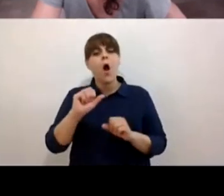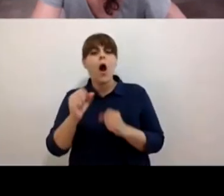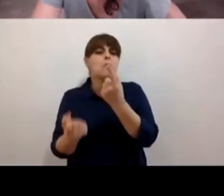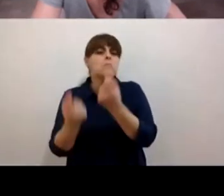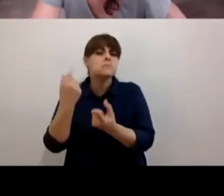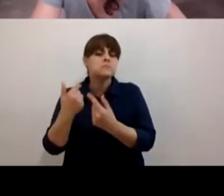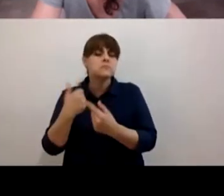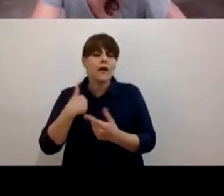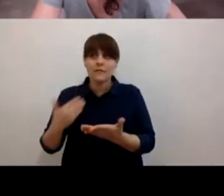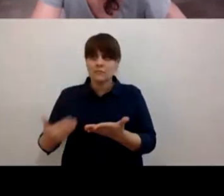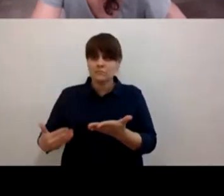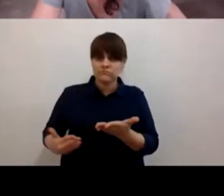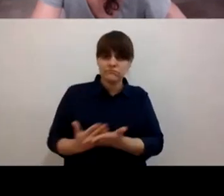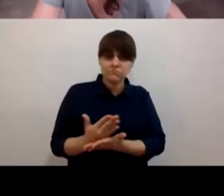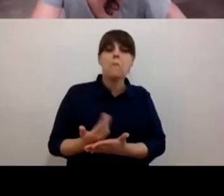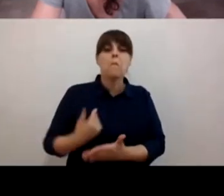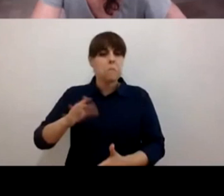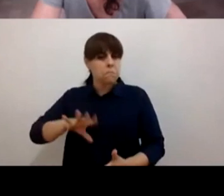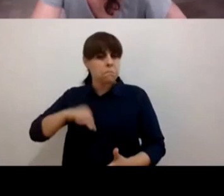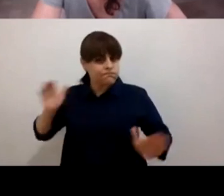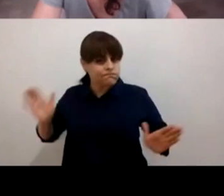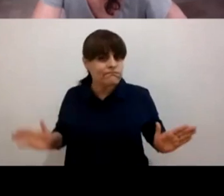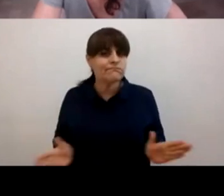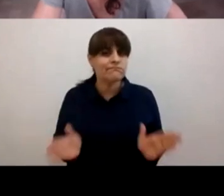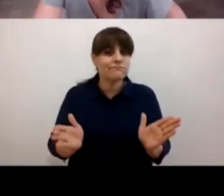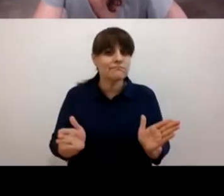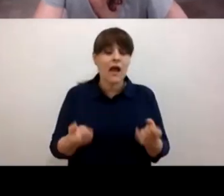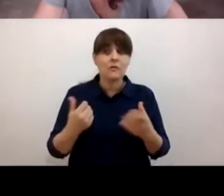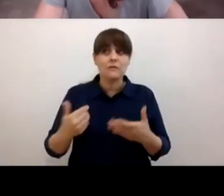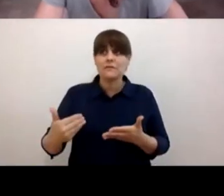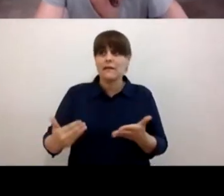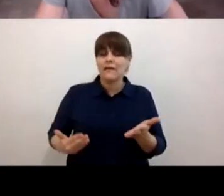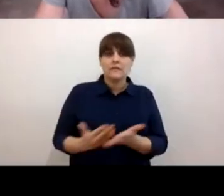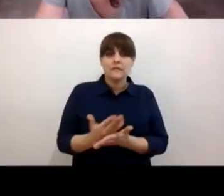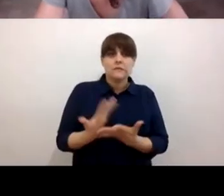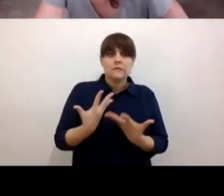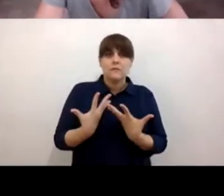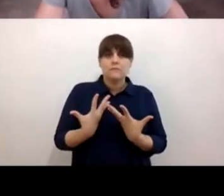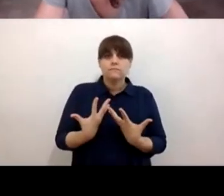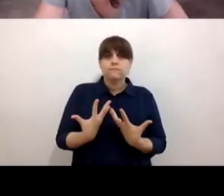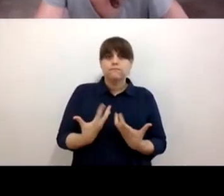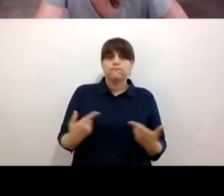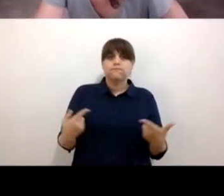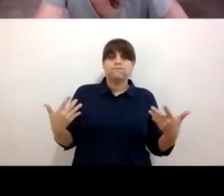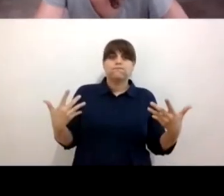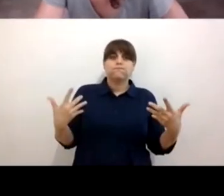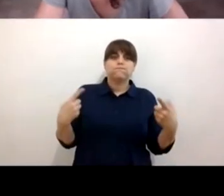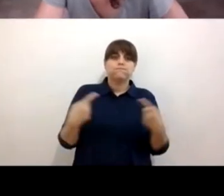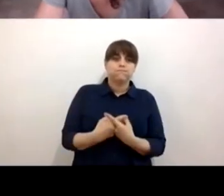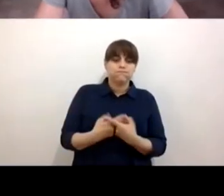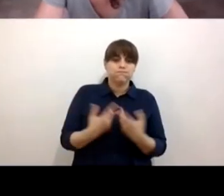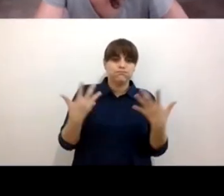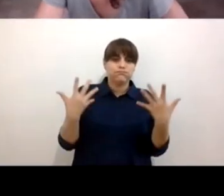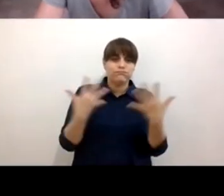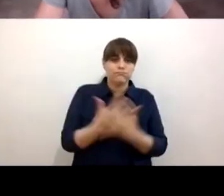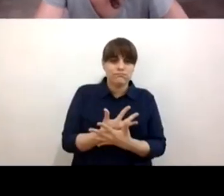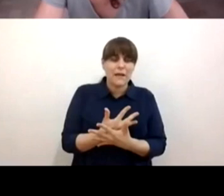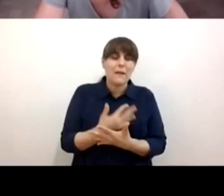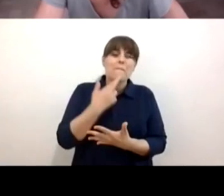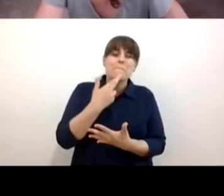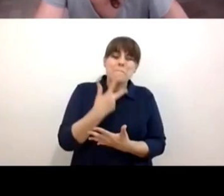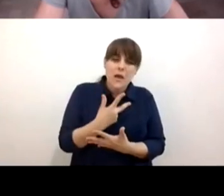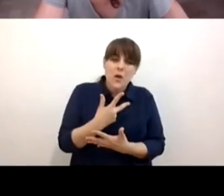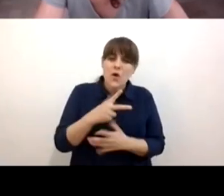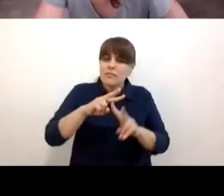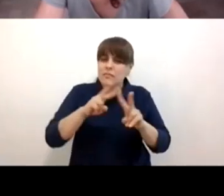movilizar recursos y salir pero para otros puede ser un tema de colapso entonces creo que yo me iría mucho más por el tema de